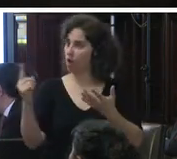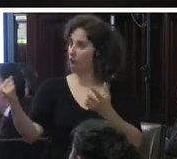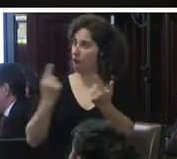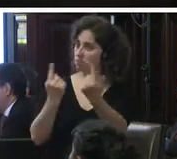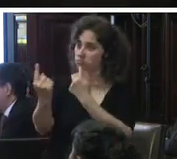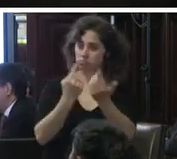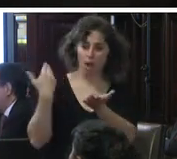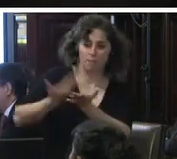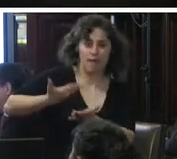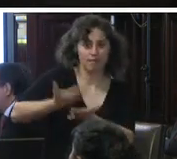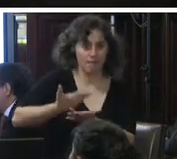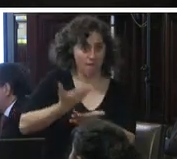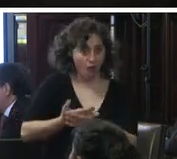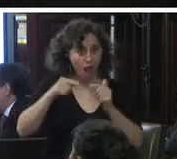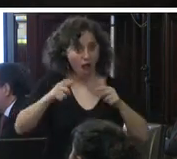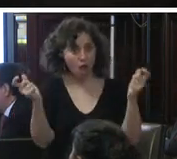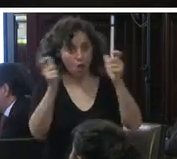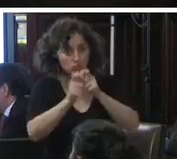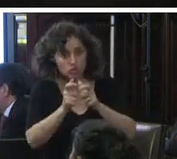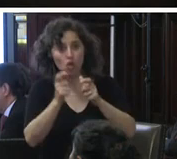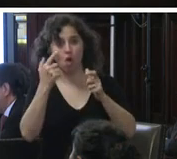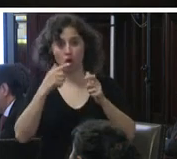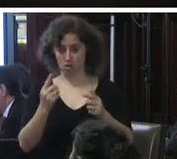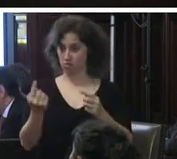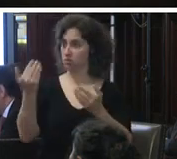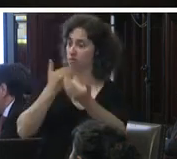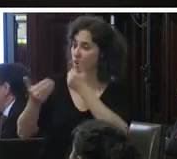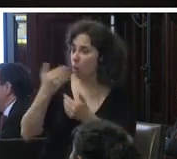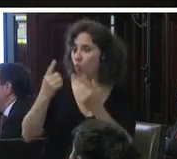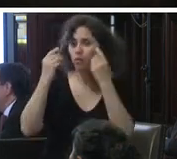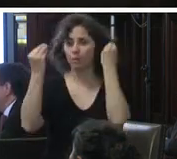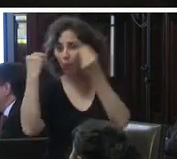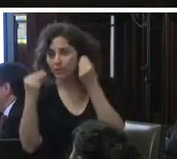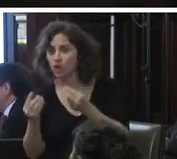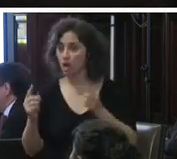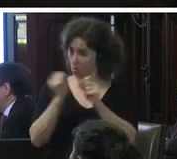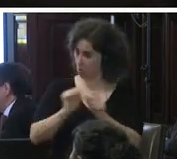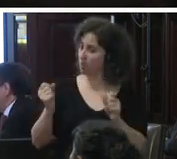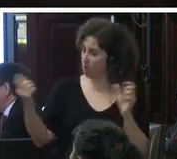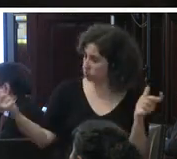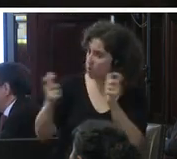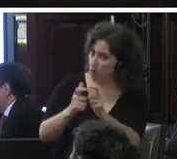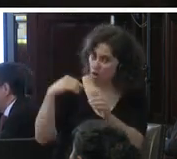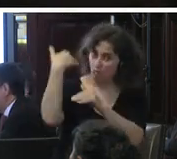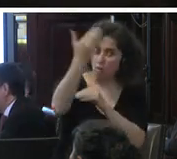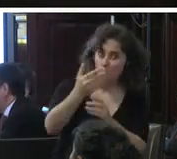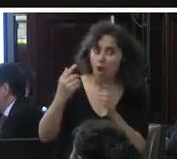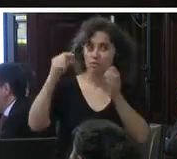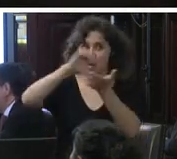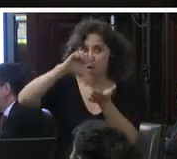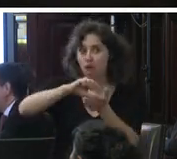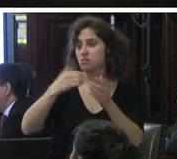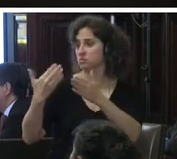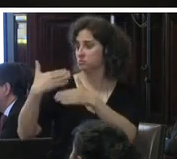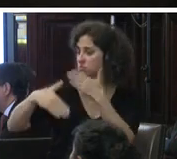venido a plantear aquí a la comisión estas inquietudes para seguir discutiendo y analizando estos temas en nuestro país